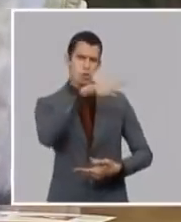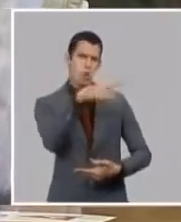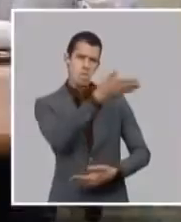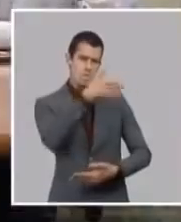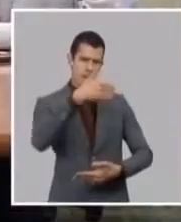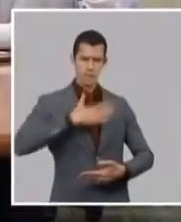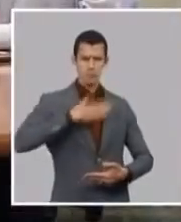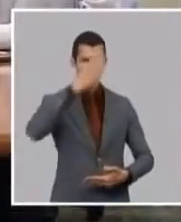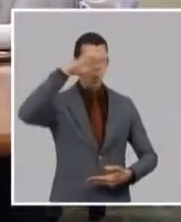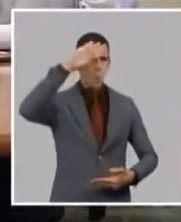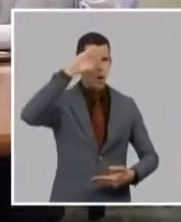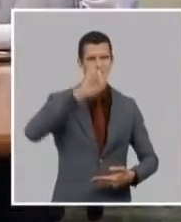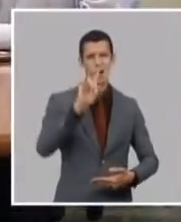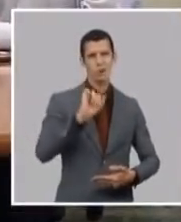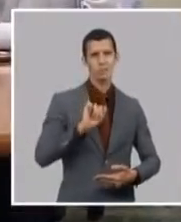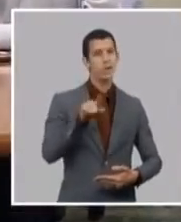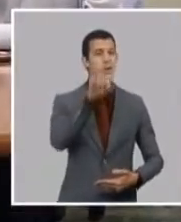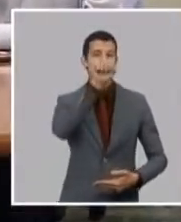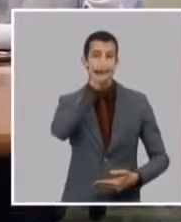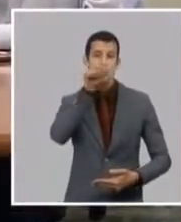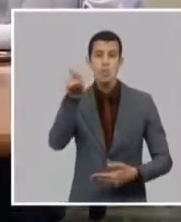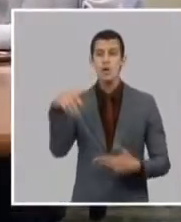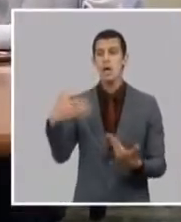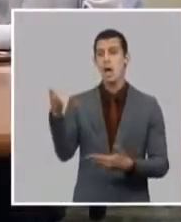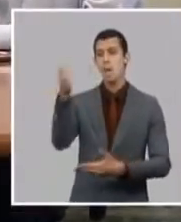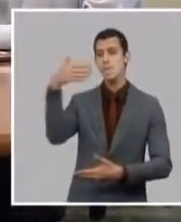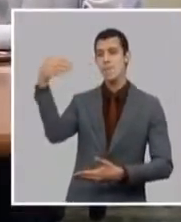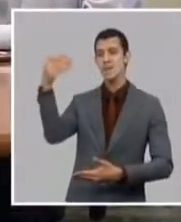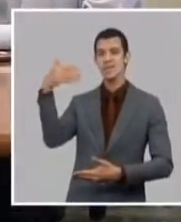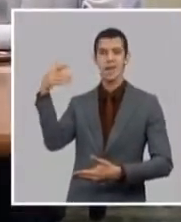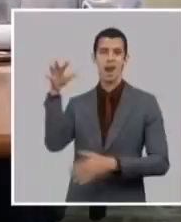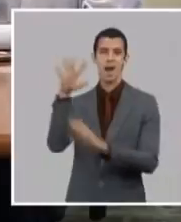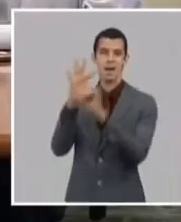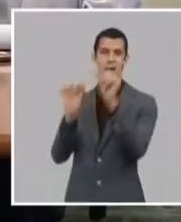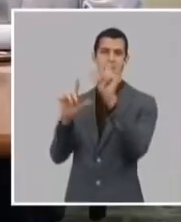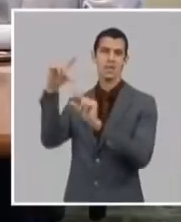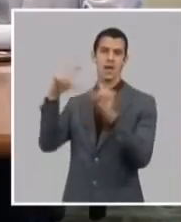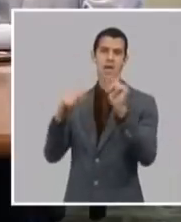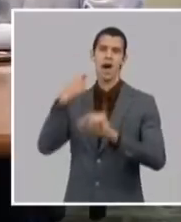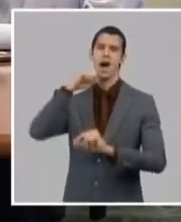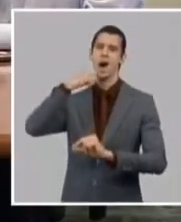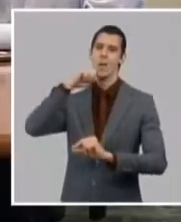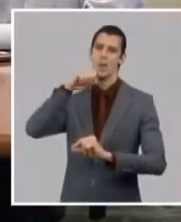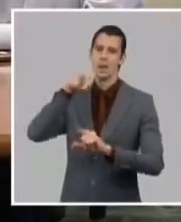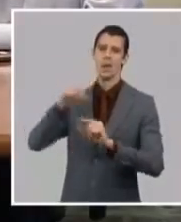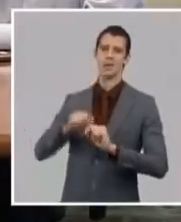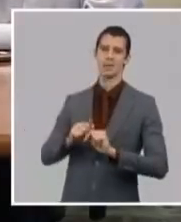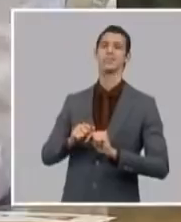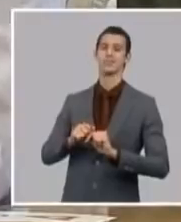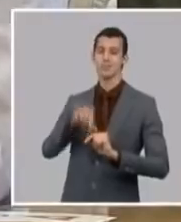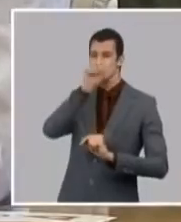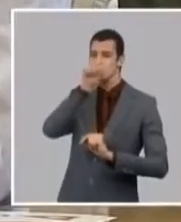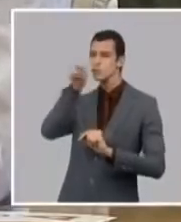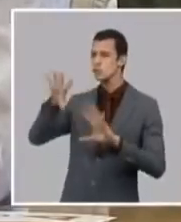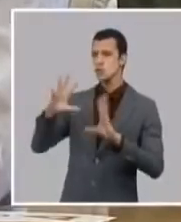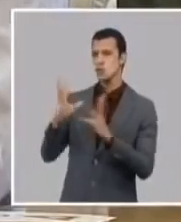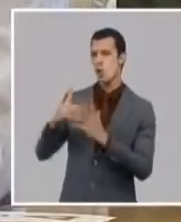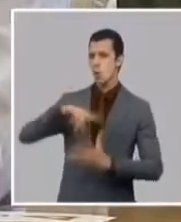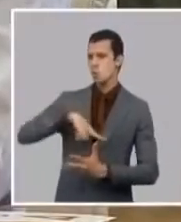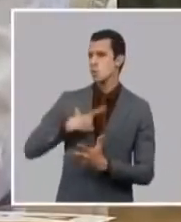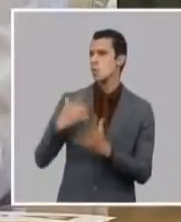ahí andan fotos en estos días de las que tanto se han estado presentando que precisamente son esas imágenes